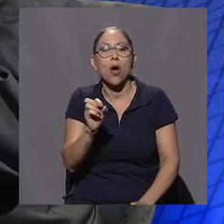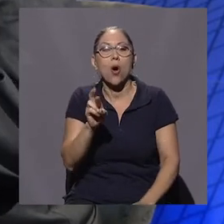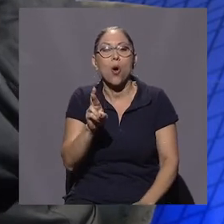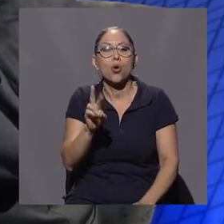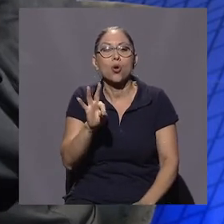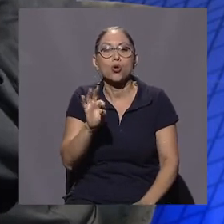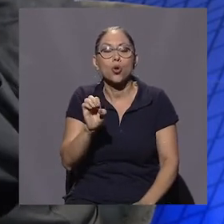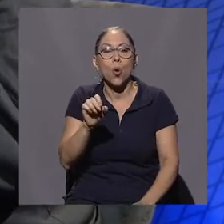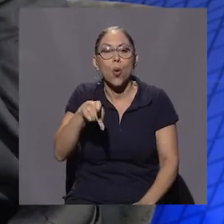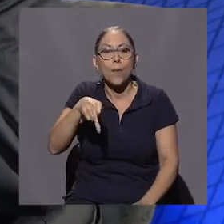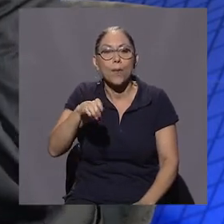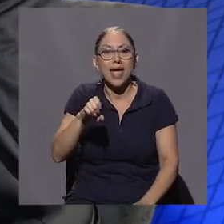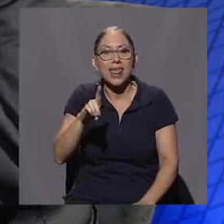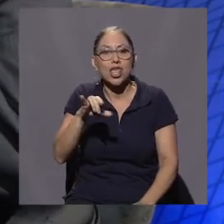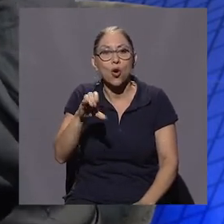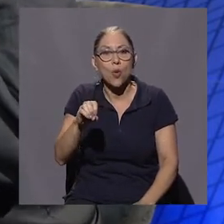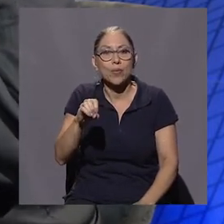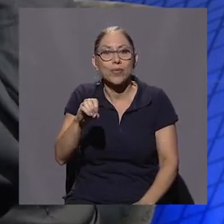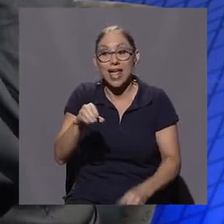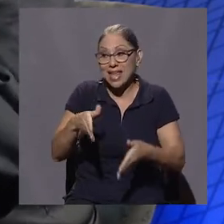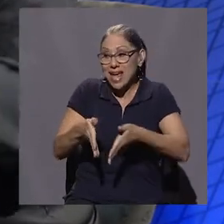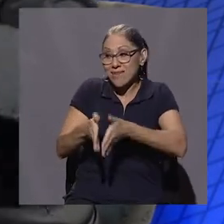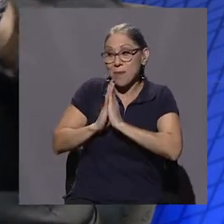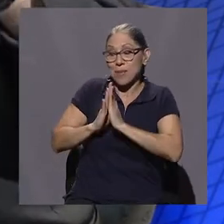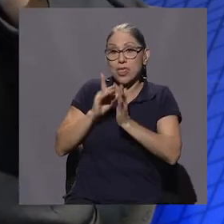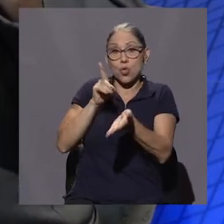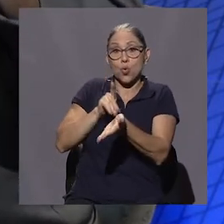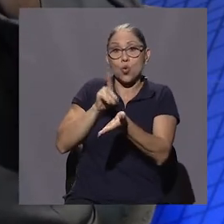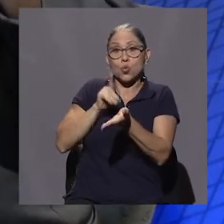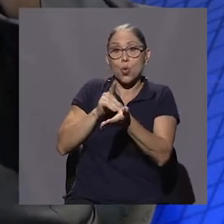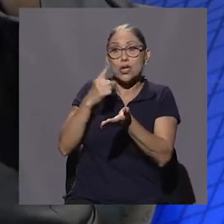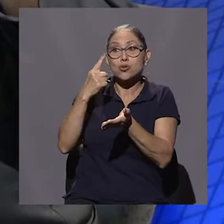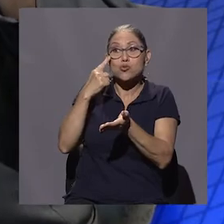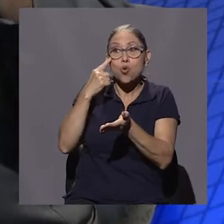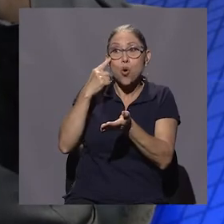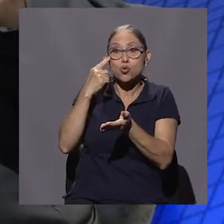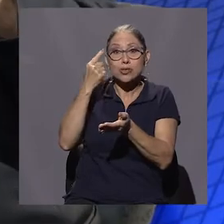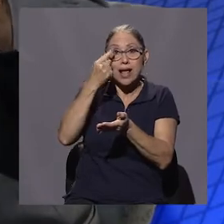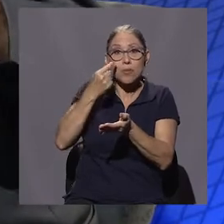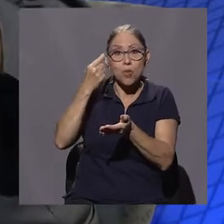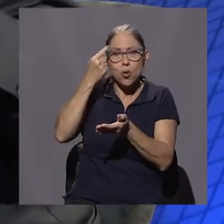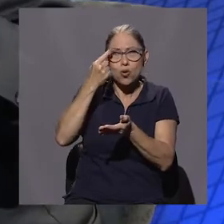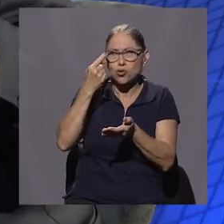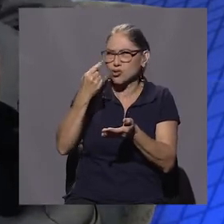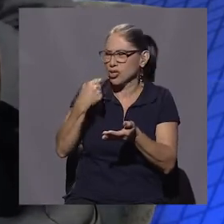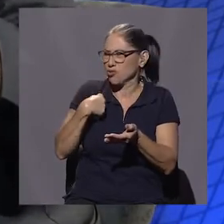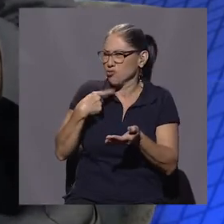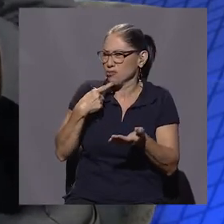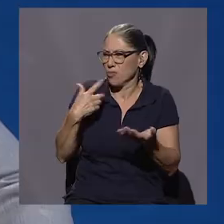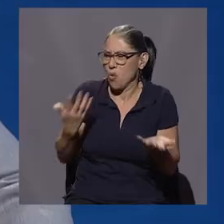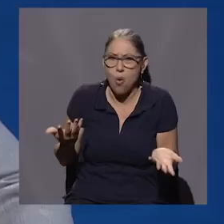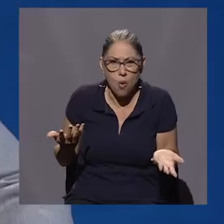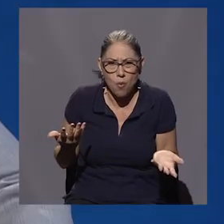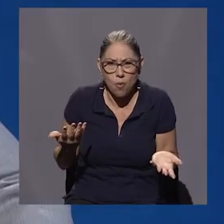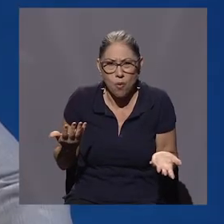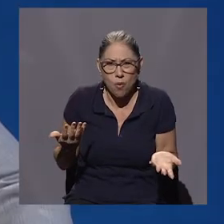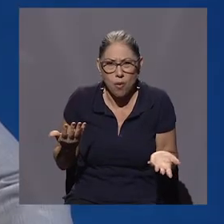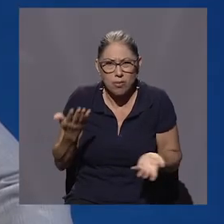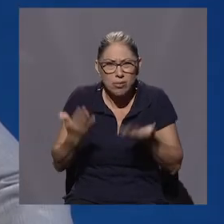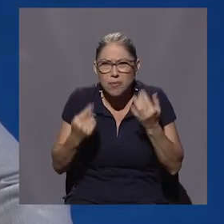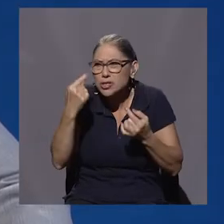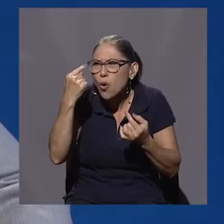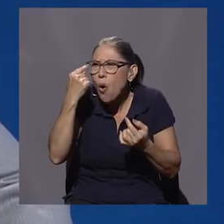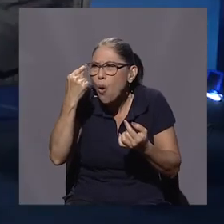habían pedido oftalmólogos. Digo, sería que la niña de los ojos se le quebraron los pies para que un